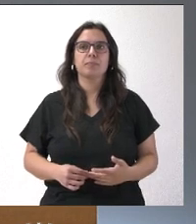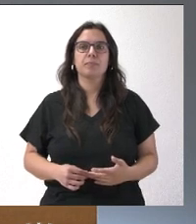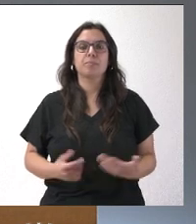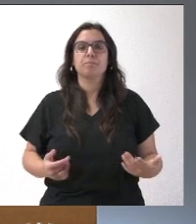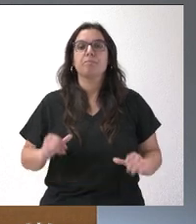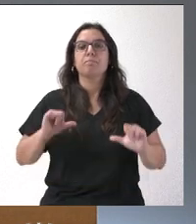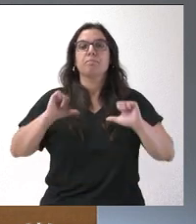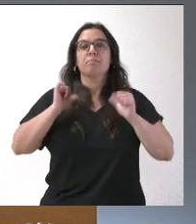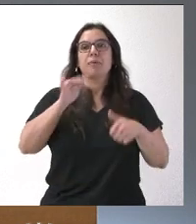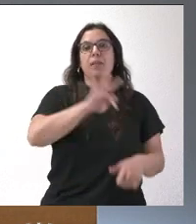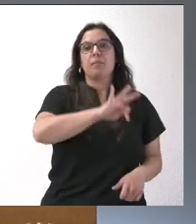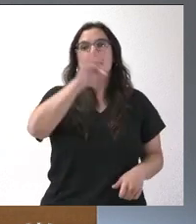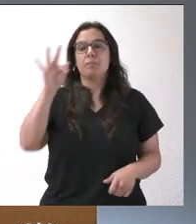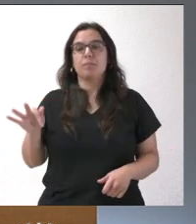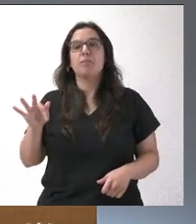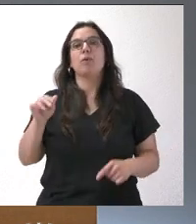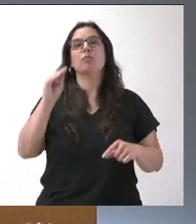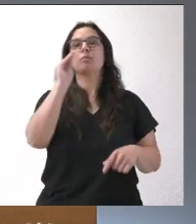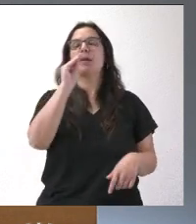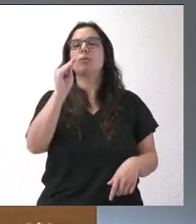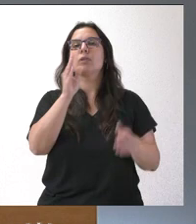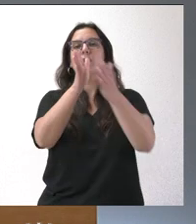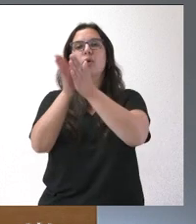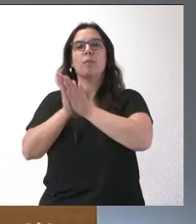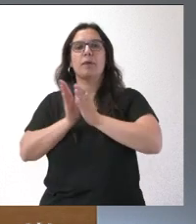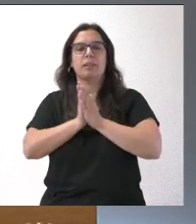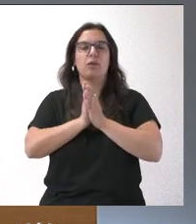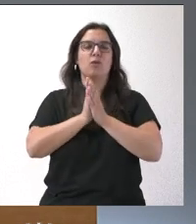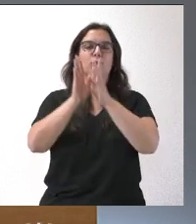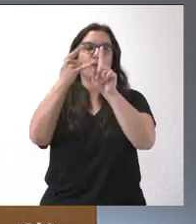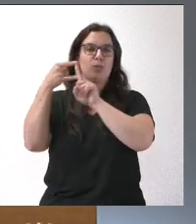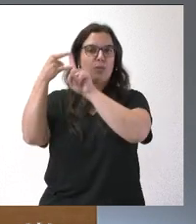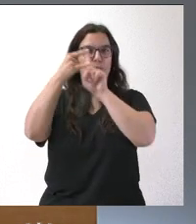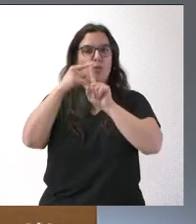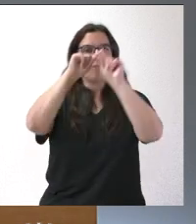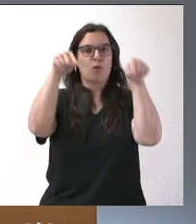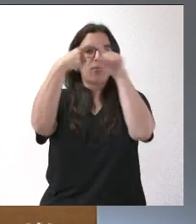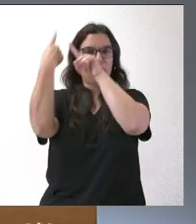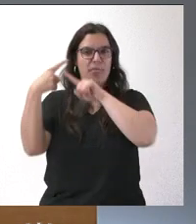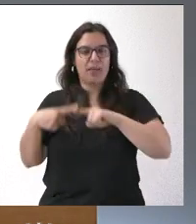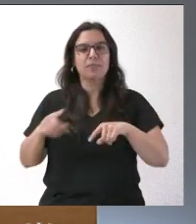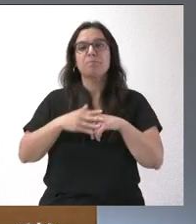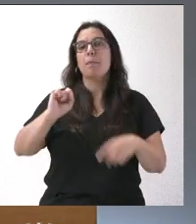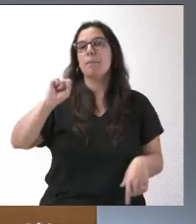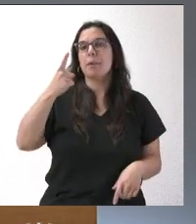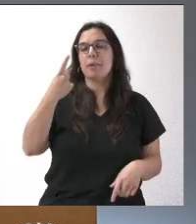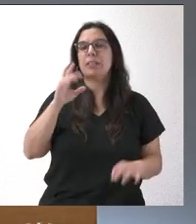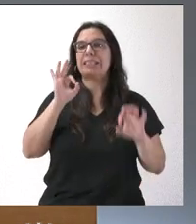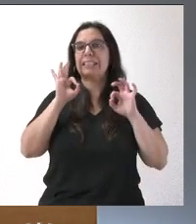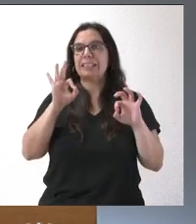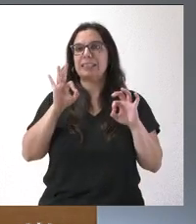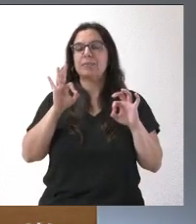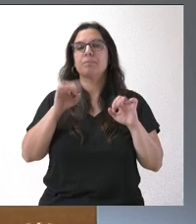Abrimos ahora, como siempre, un turno de preguntas con los compañeros que nos siguen desde las diferentes provincias. Lo abrimos en concreto